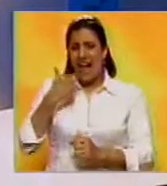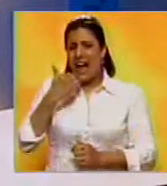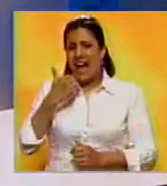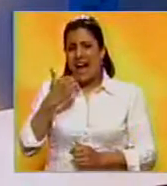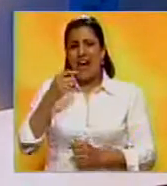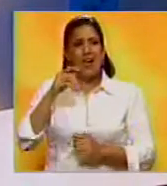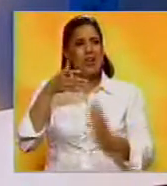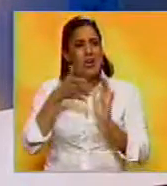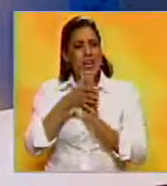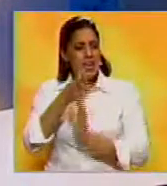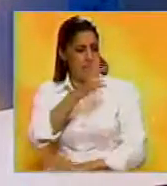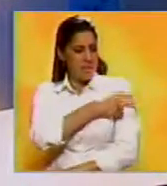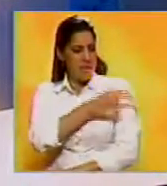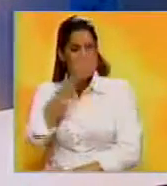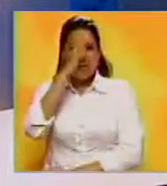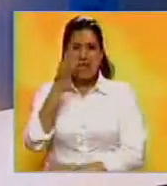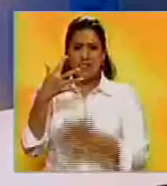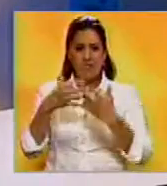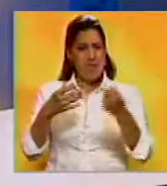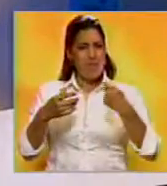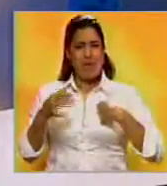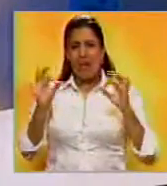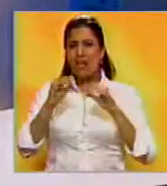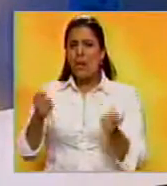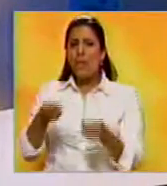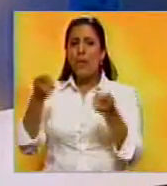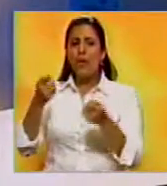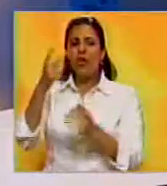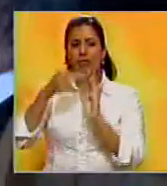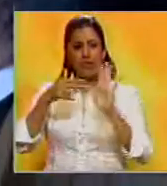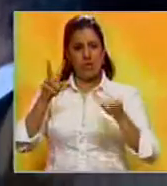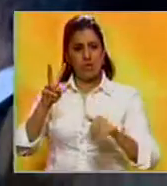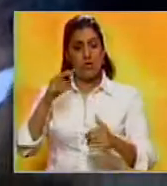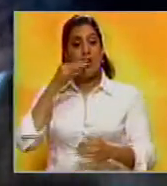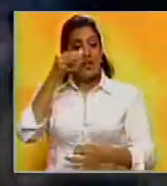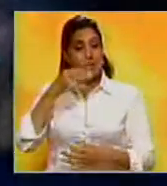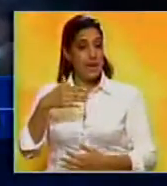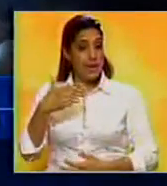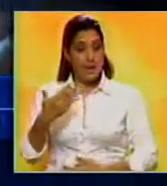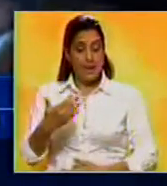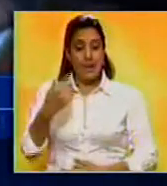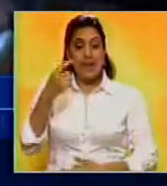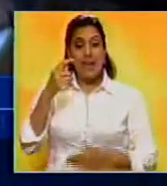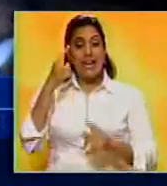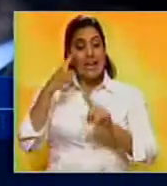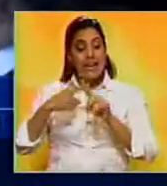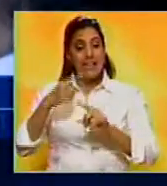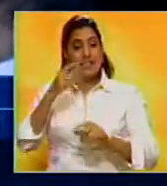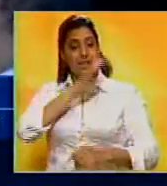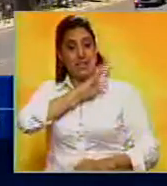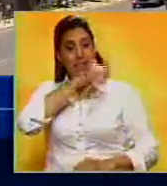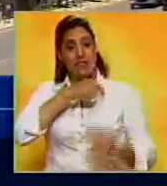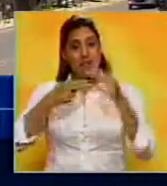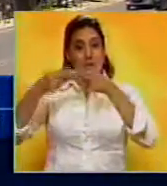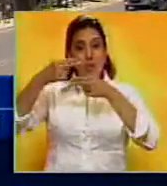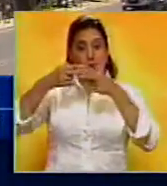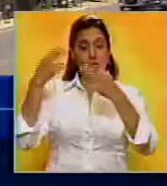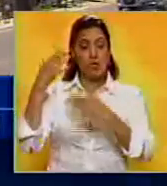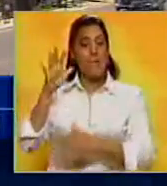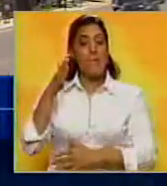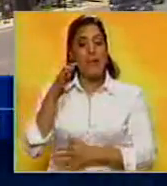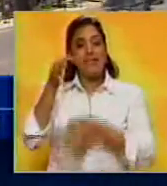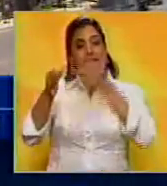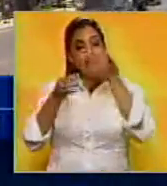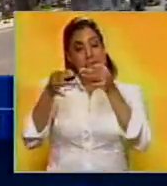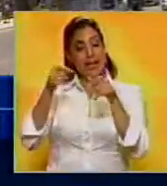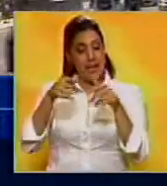de parte de Odebrecht para financiar su campaña de 2012. Así lo indicó luego de que un ejecutivo de la constructora presuntamente